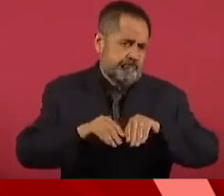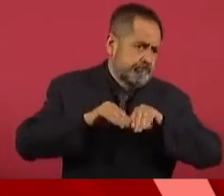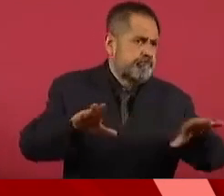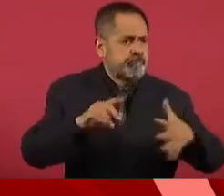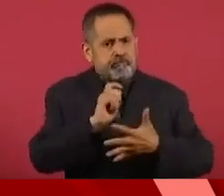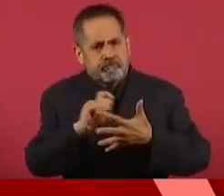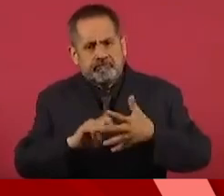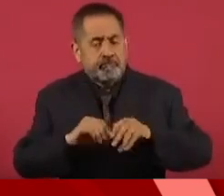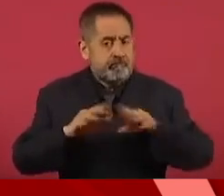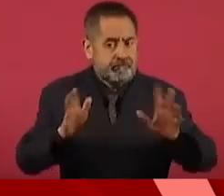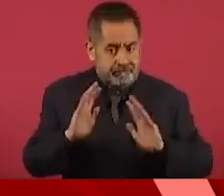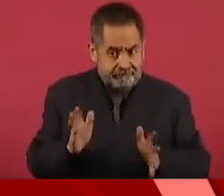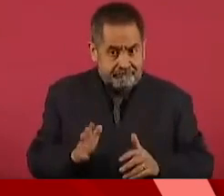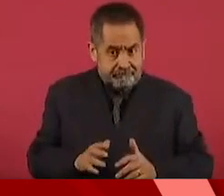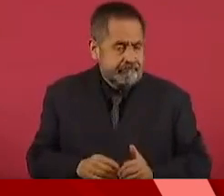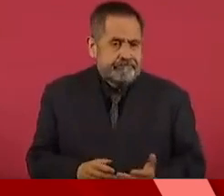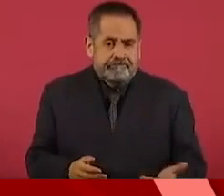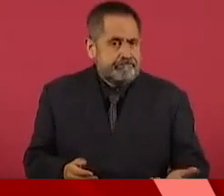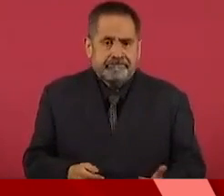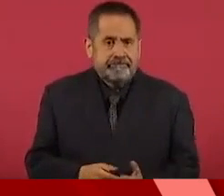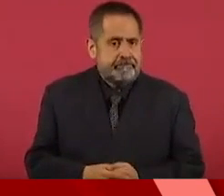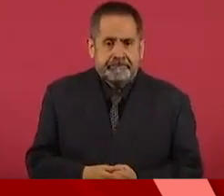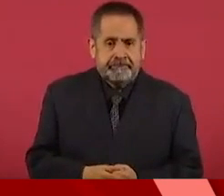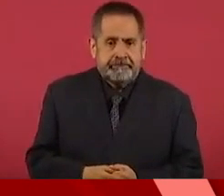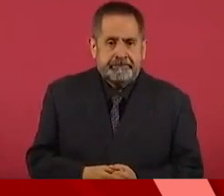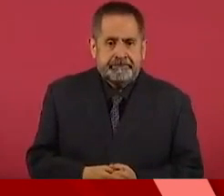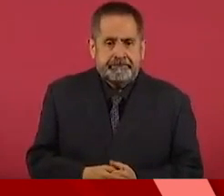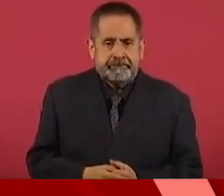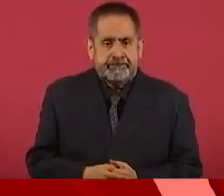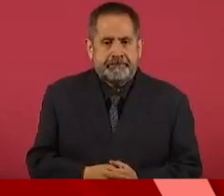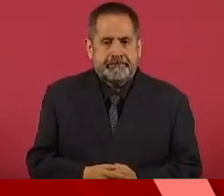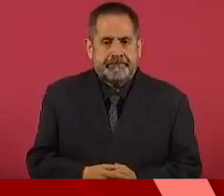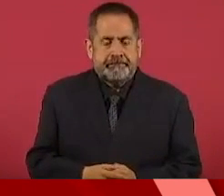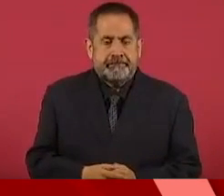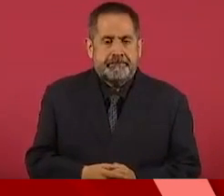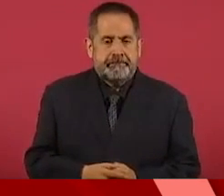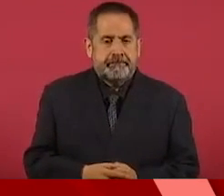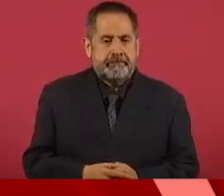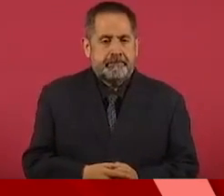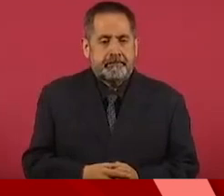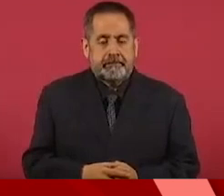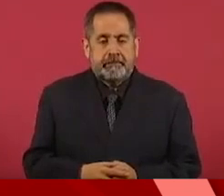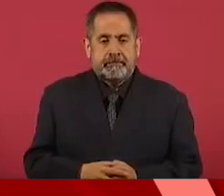sobre lo grave